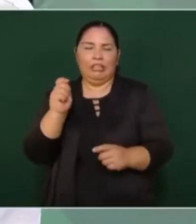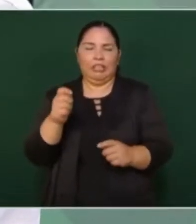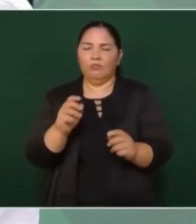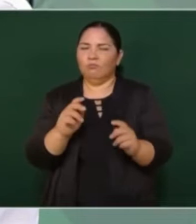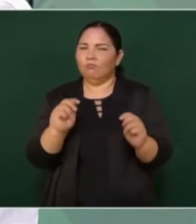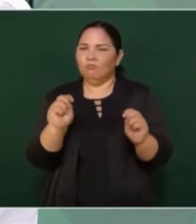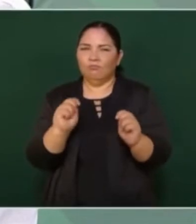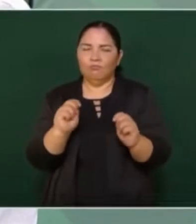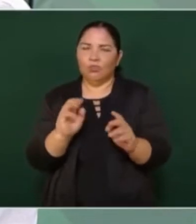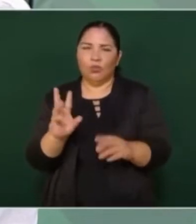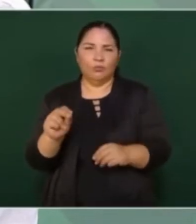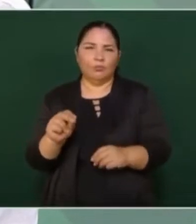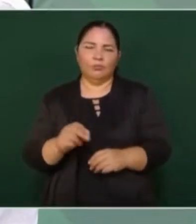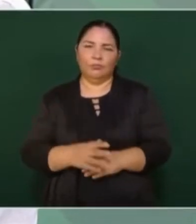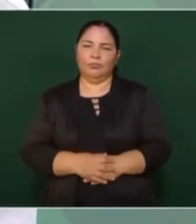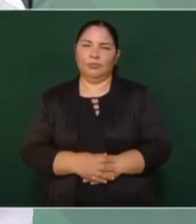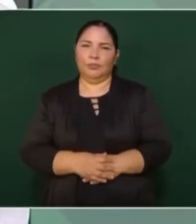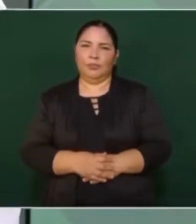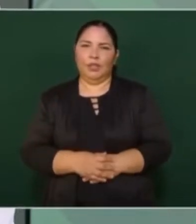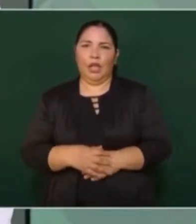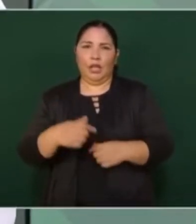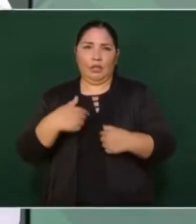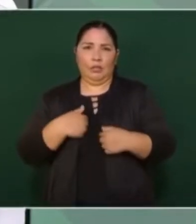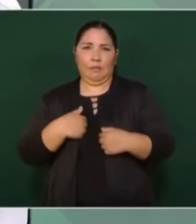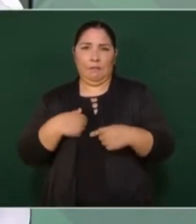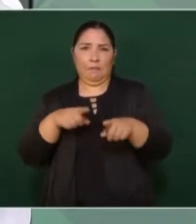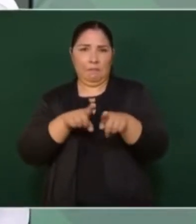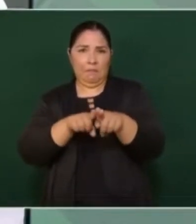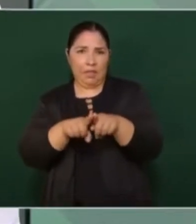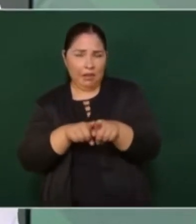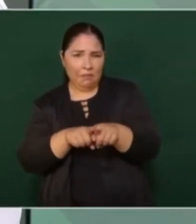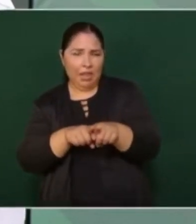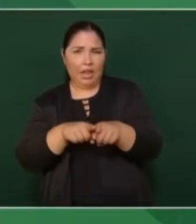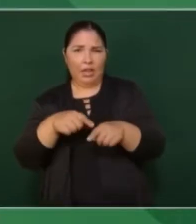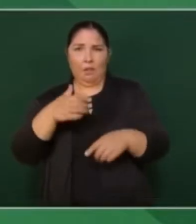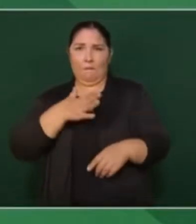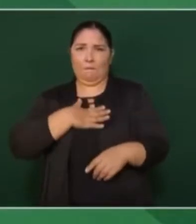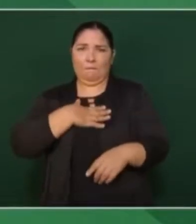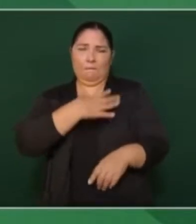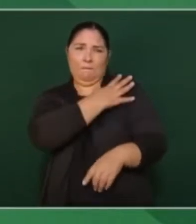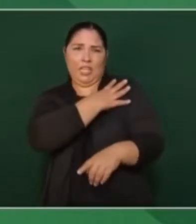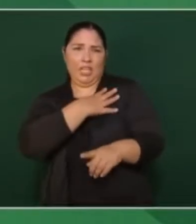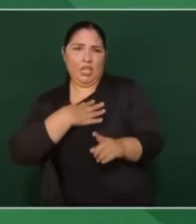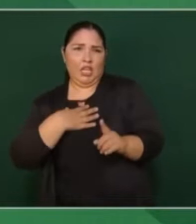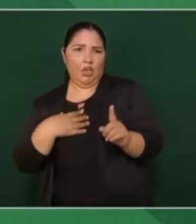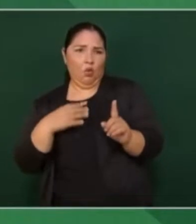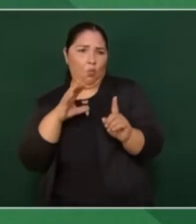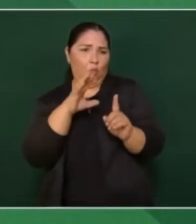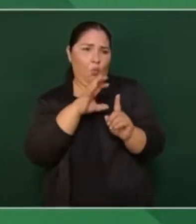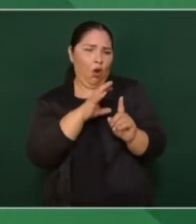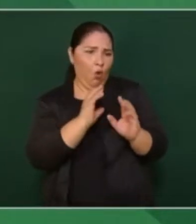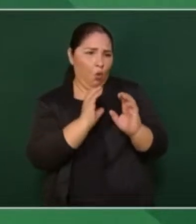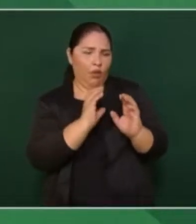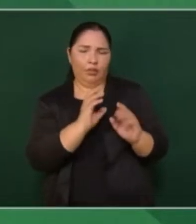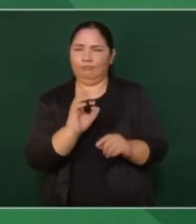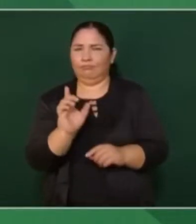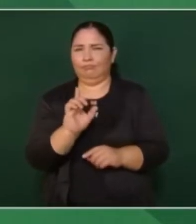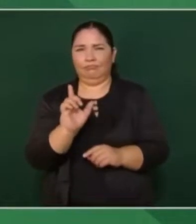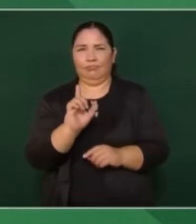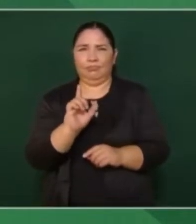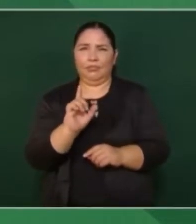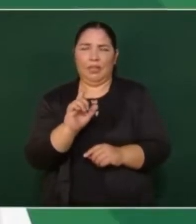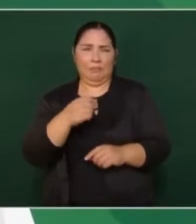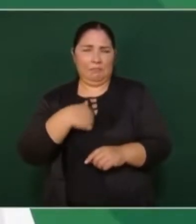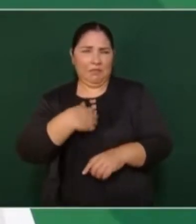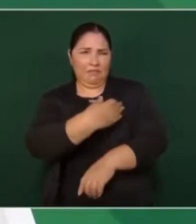sea mi hermano, mi hijo, mi